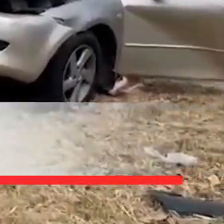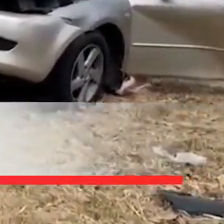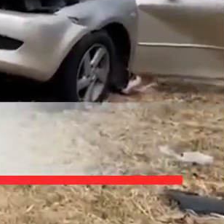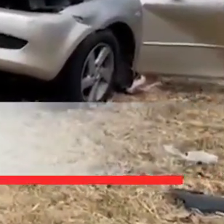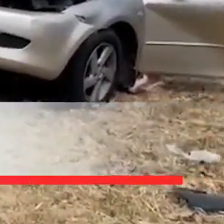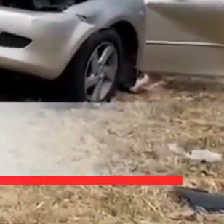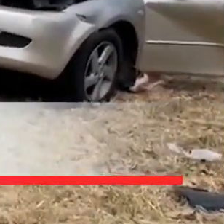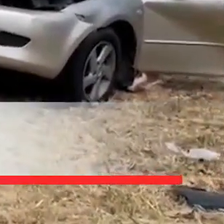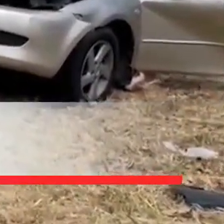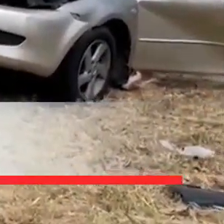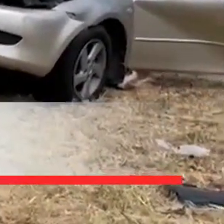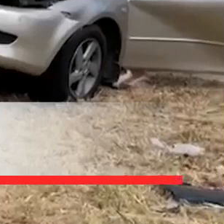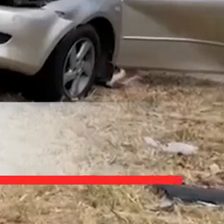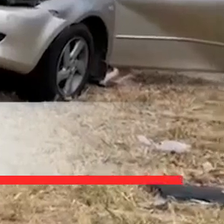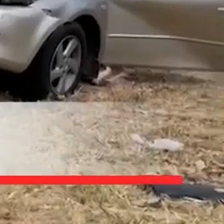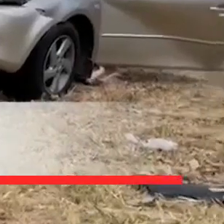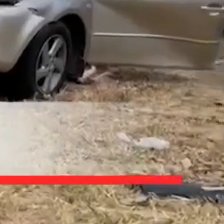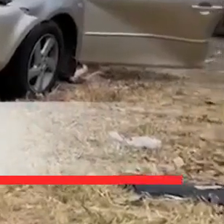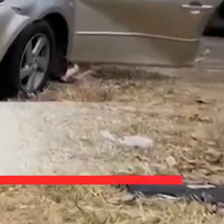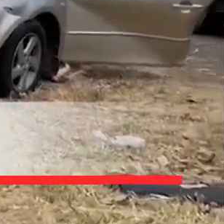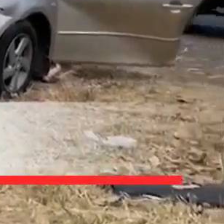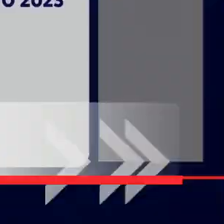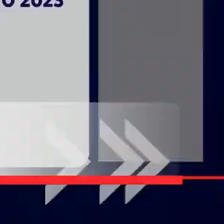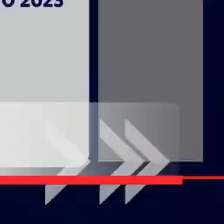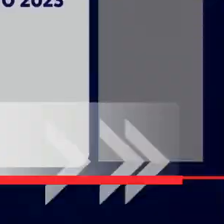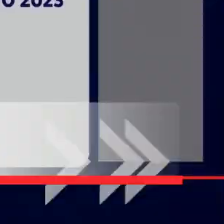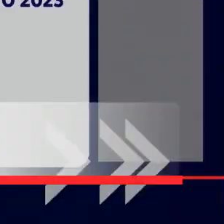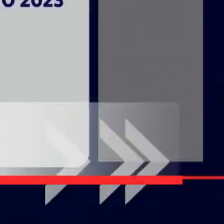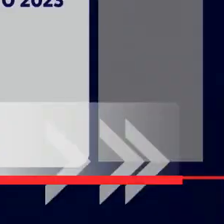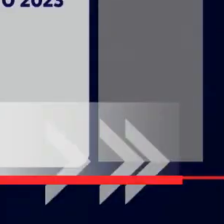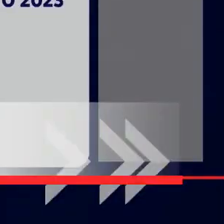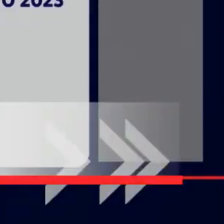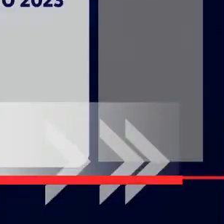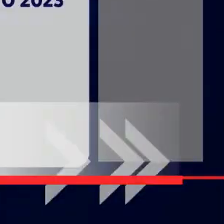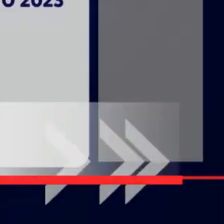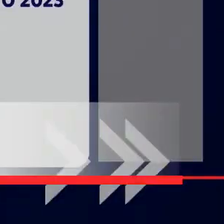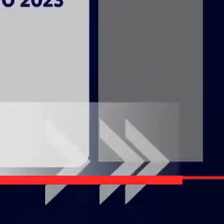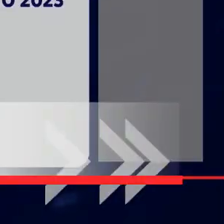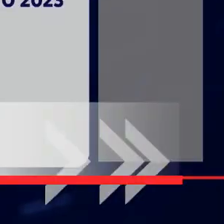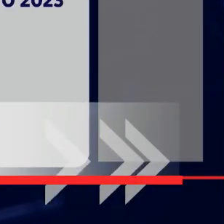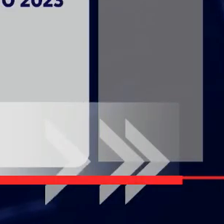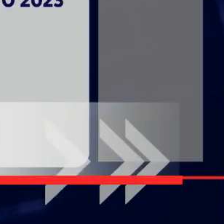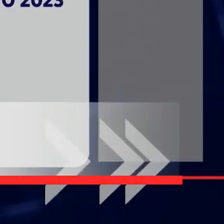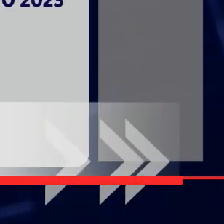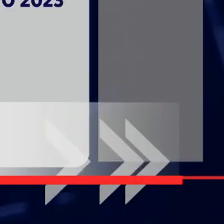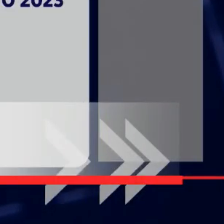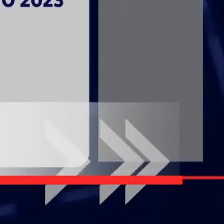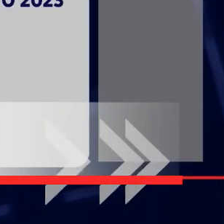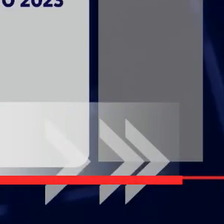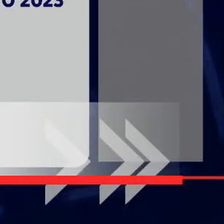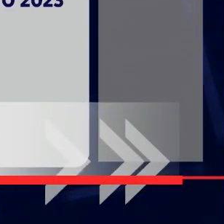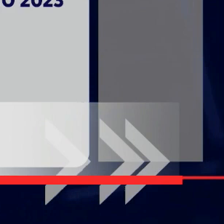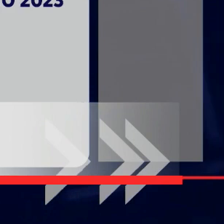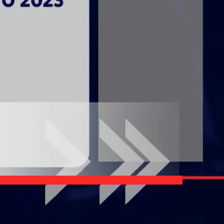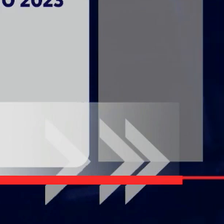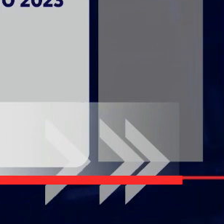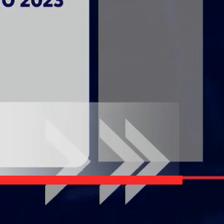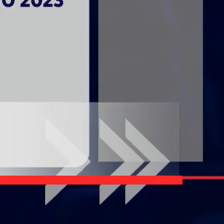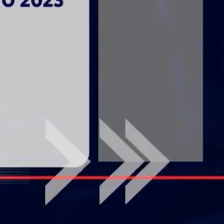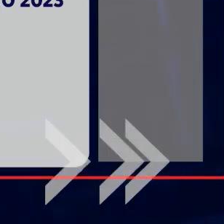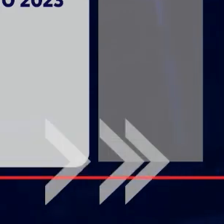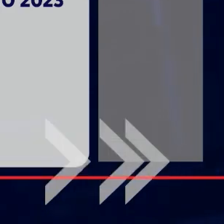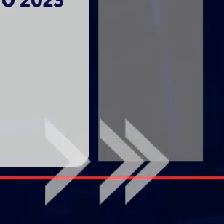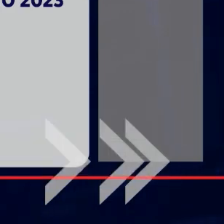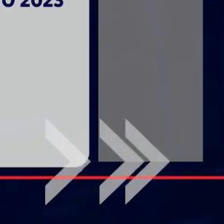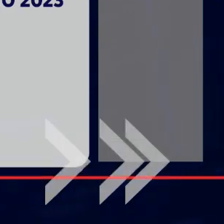al volante y sobre todo acercándose diciembre. En el mes de septiembre se registraron 41 decesos en accidentes de tránsito